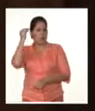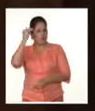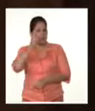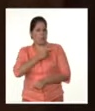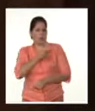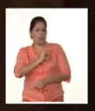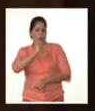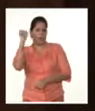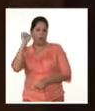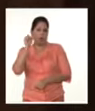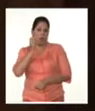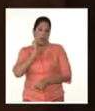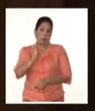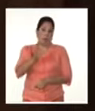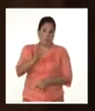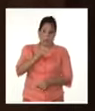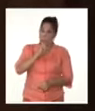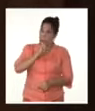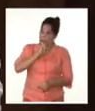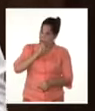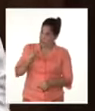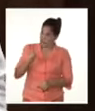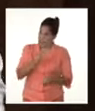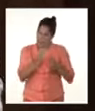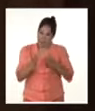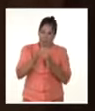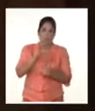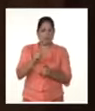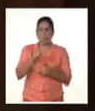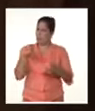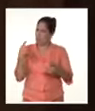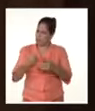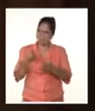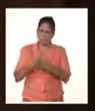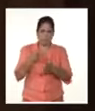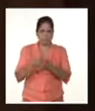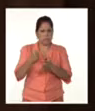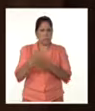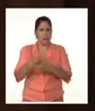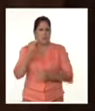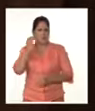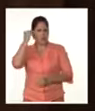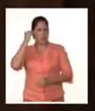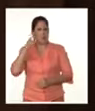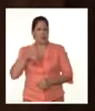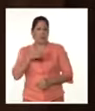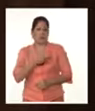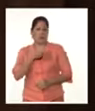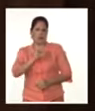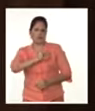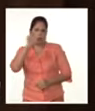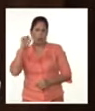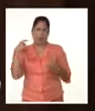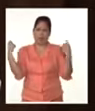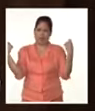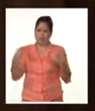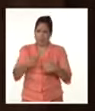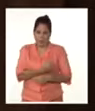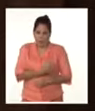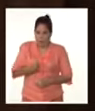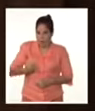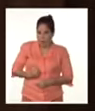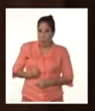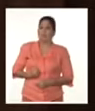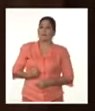El camino está lleno de desafíos y adversidades que estamos obligados a enfrentar y a superar con espíritu de victoria, con esfuerzo y